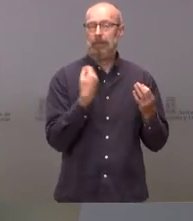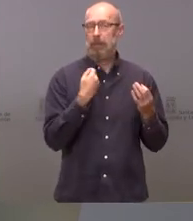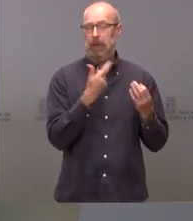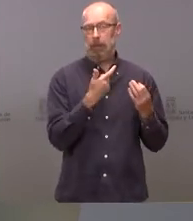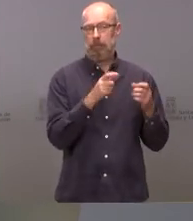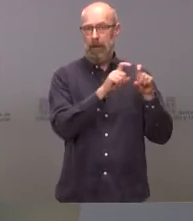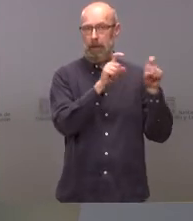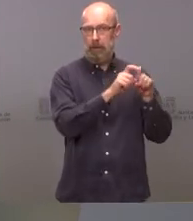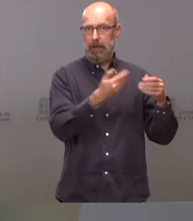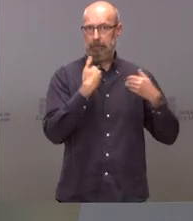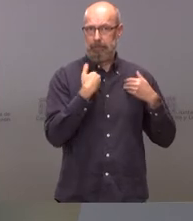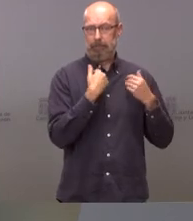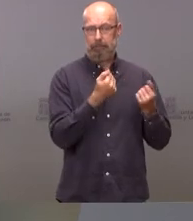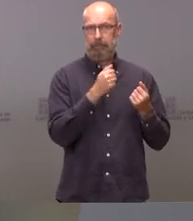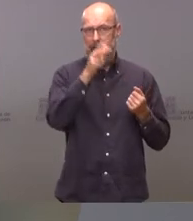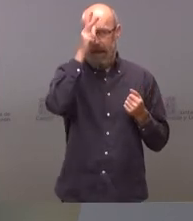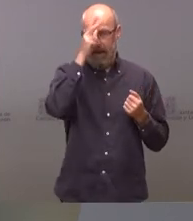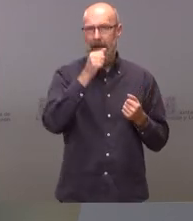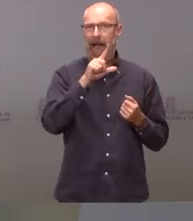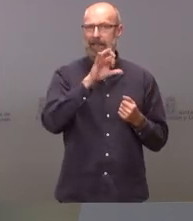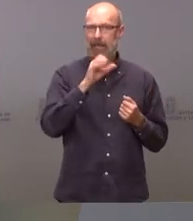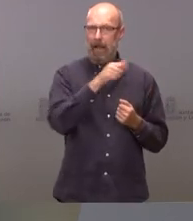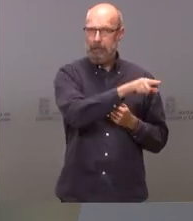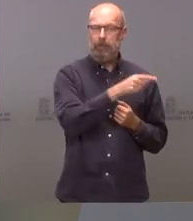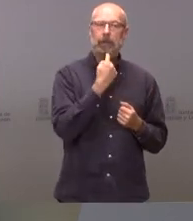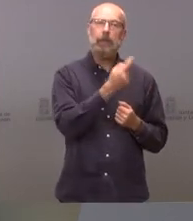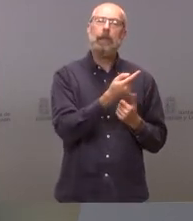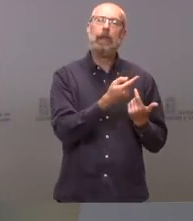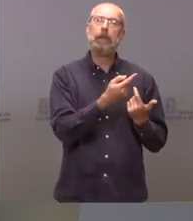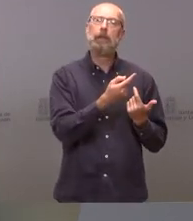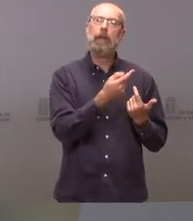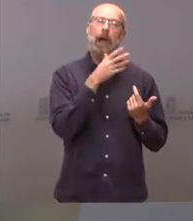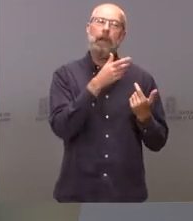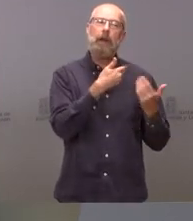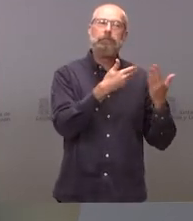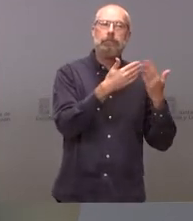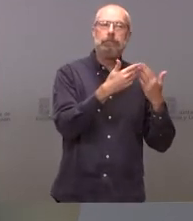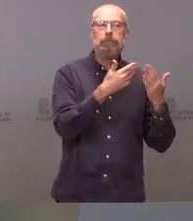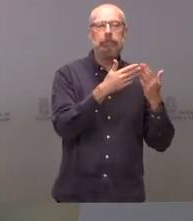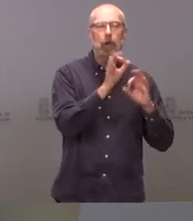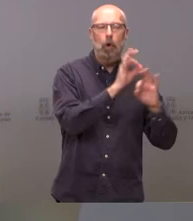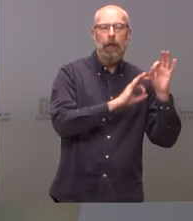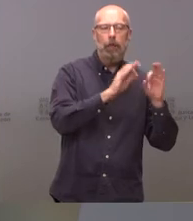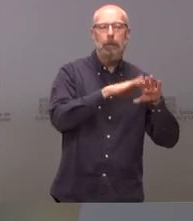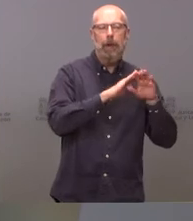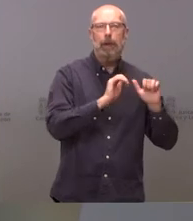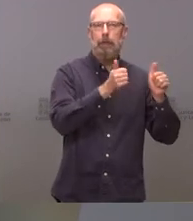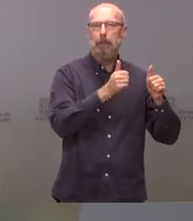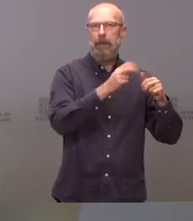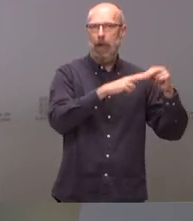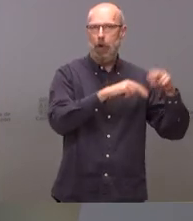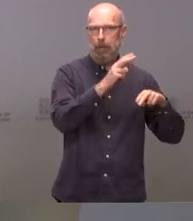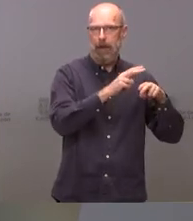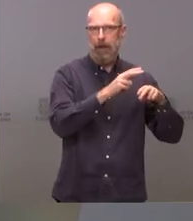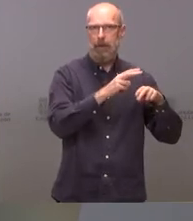con Alsa se está organizando la forma de iniciar las obras que permita la compatibilidad entre las